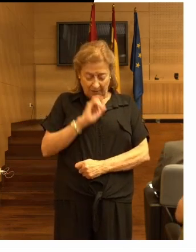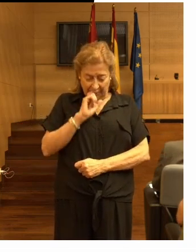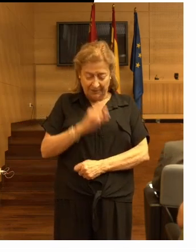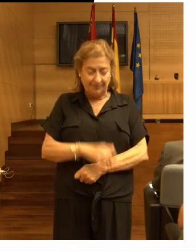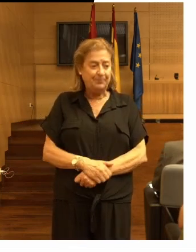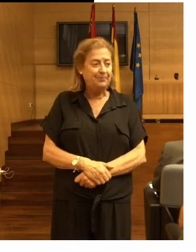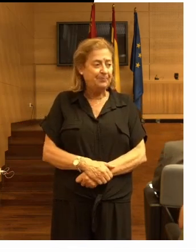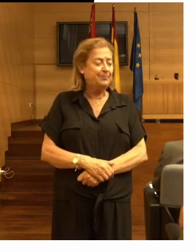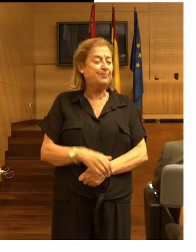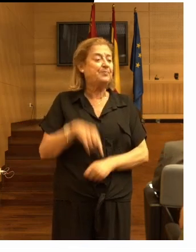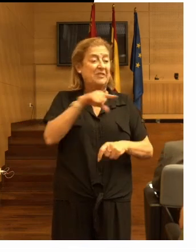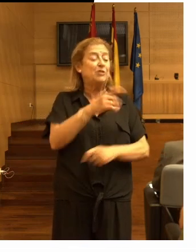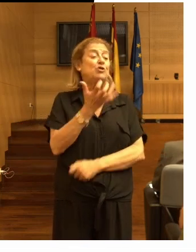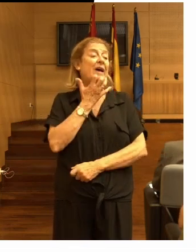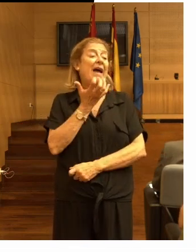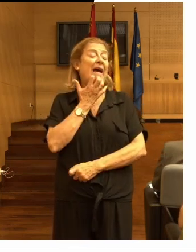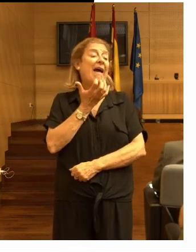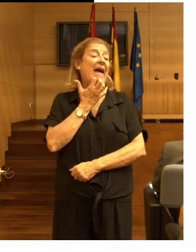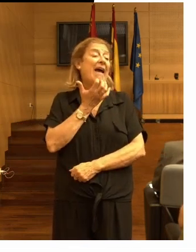estos son ejemplos